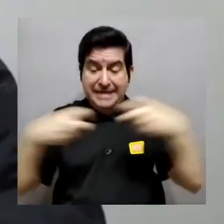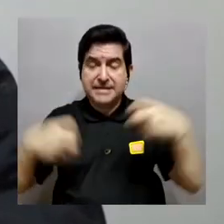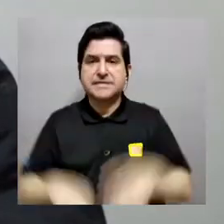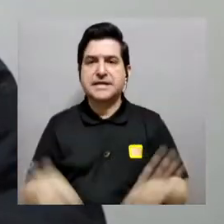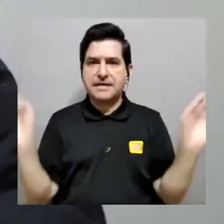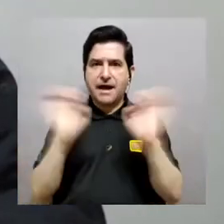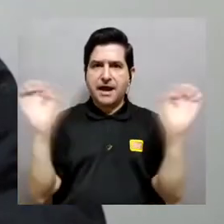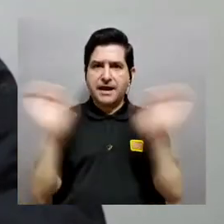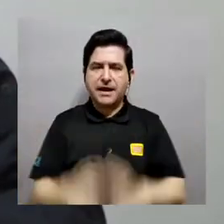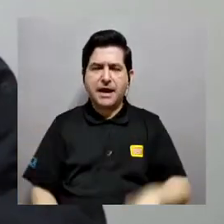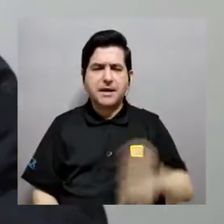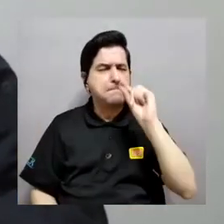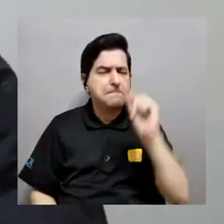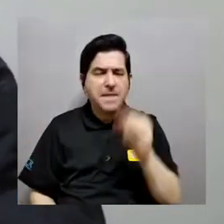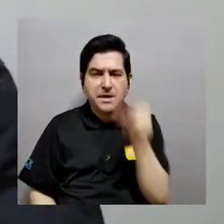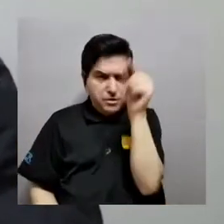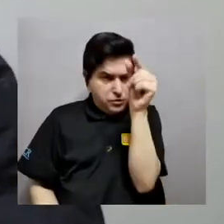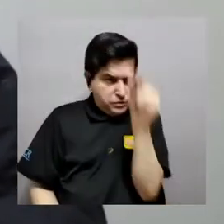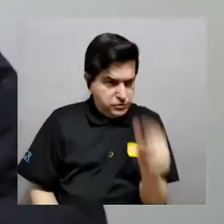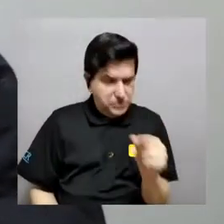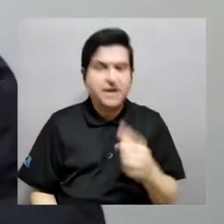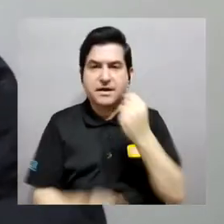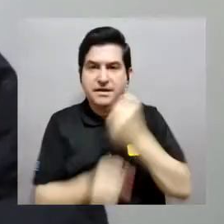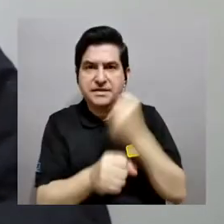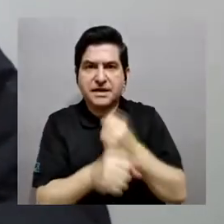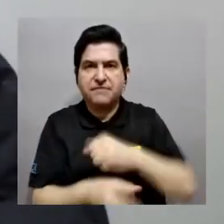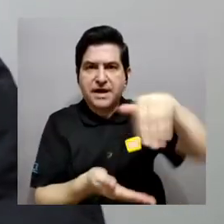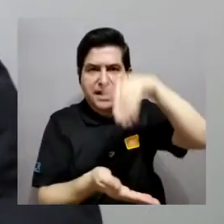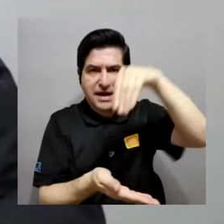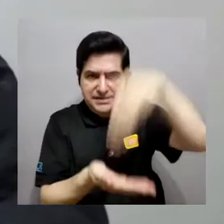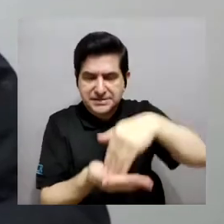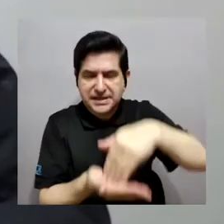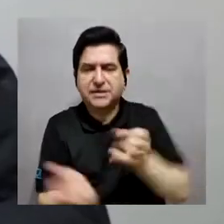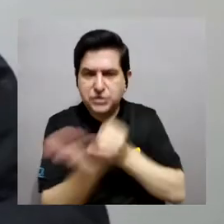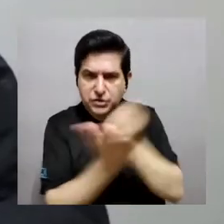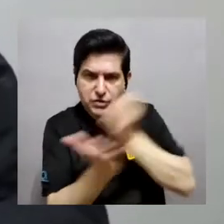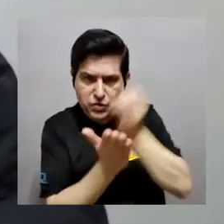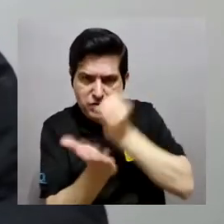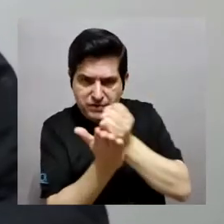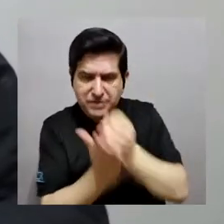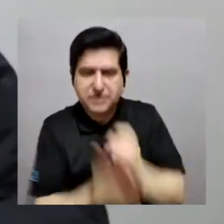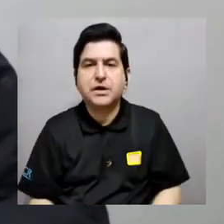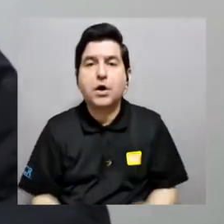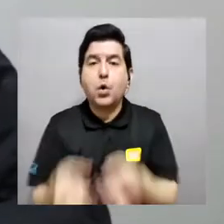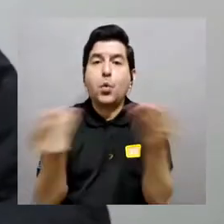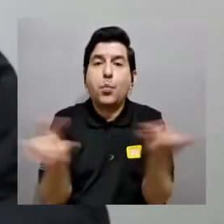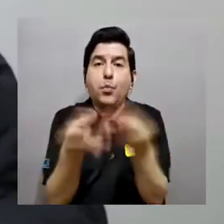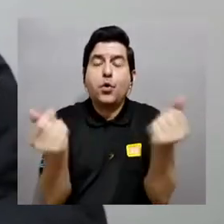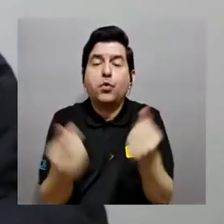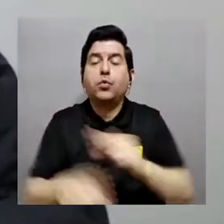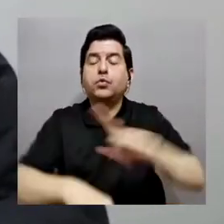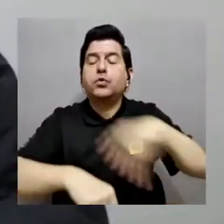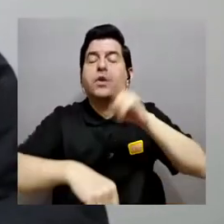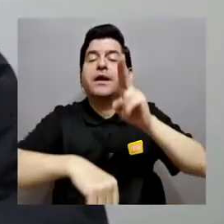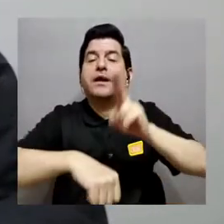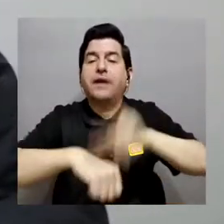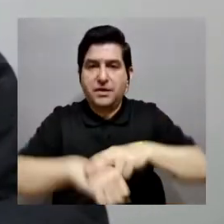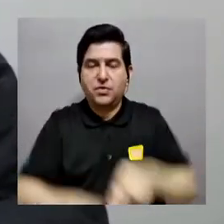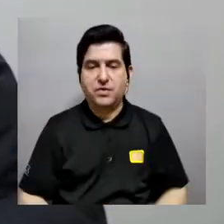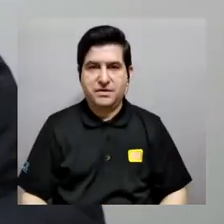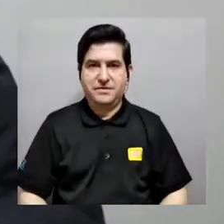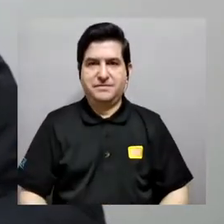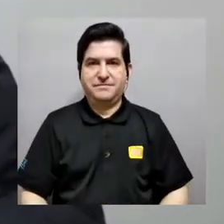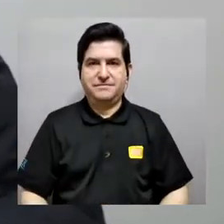y la energía en microorganismos. Trabaja en el Centro de Investigaciones en Productos Naturales